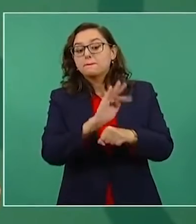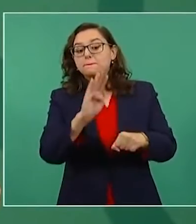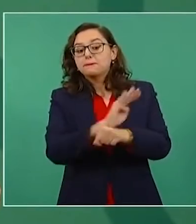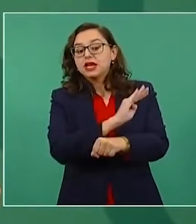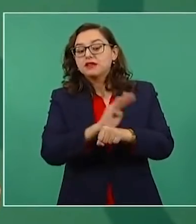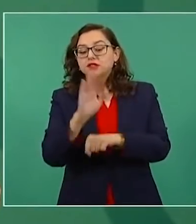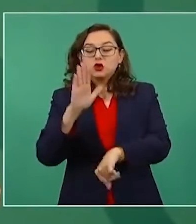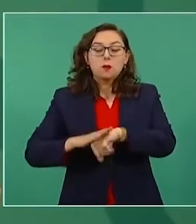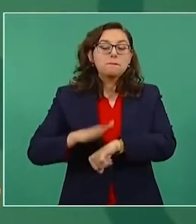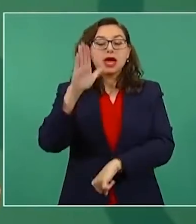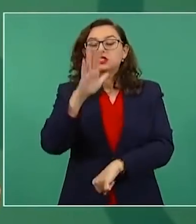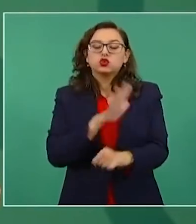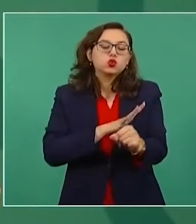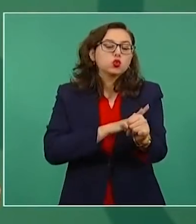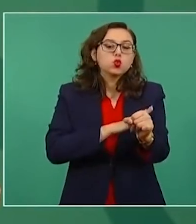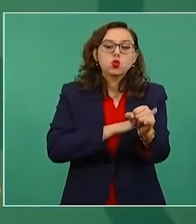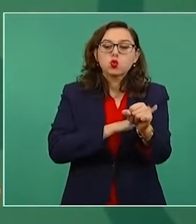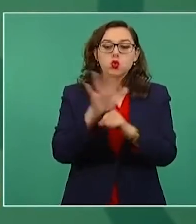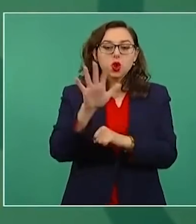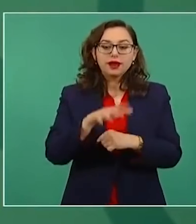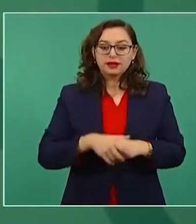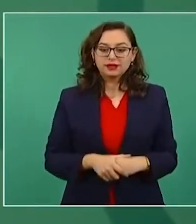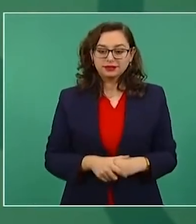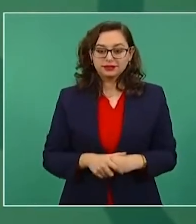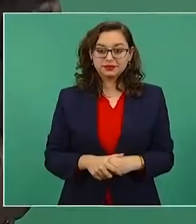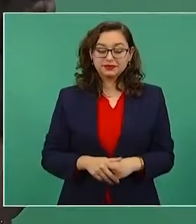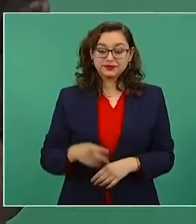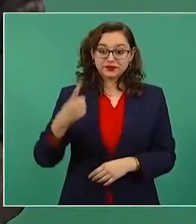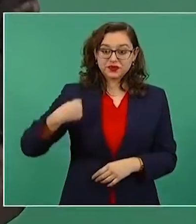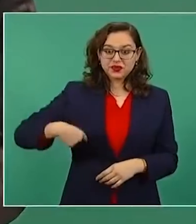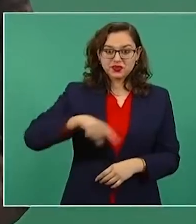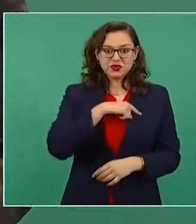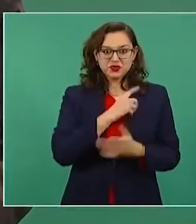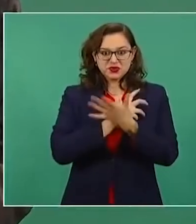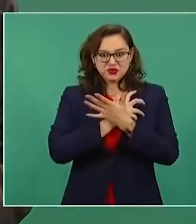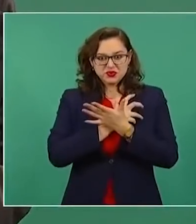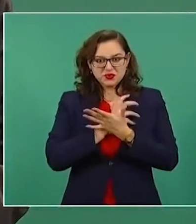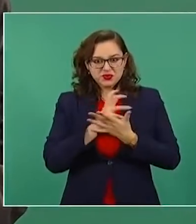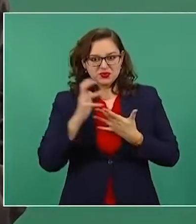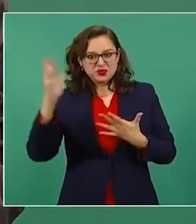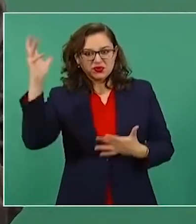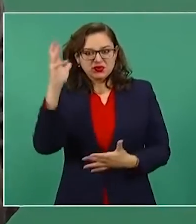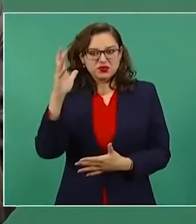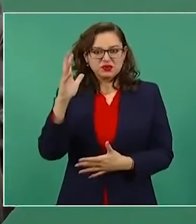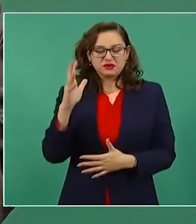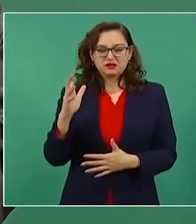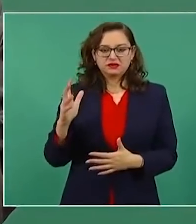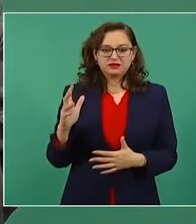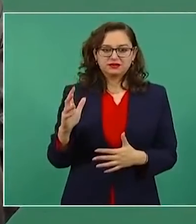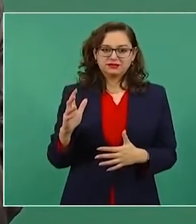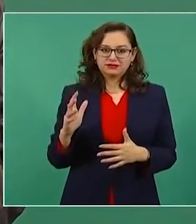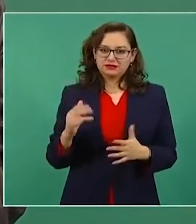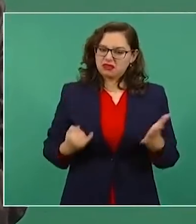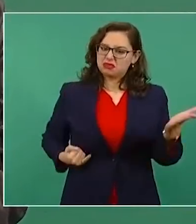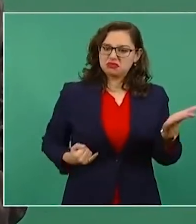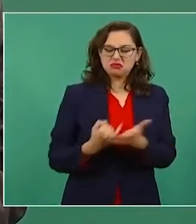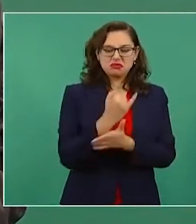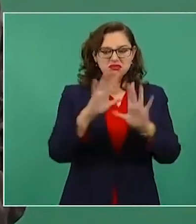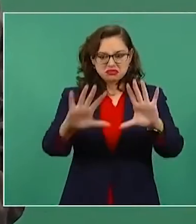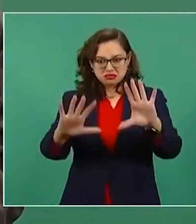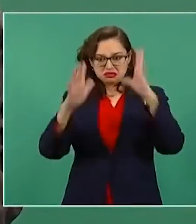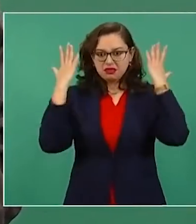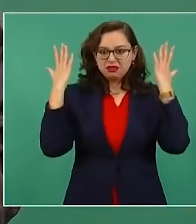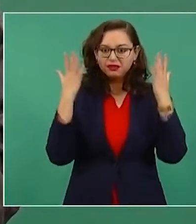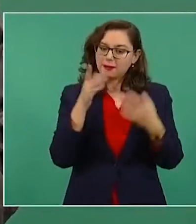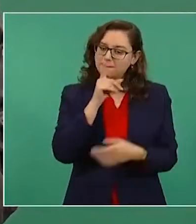o sea, a lo mejor en el periodismo se puede, el extremismo,